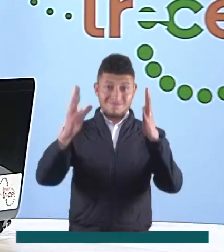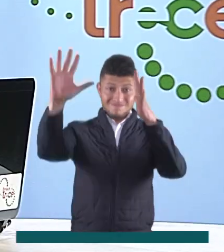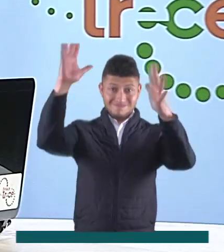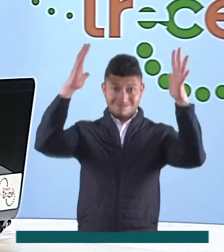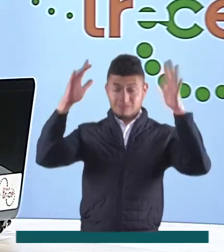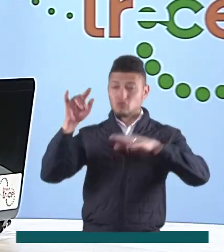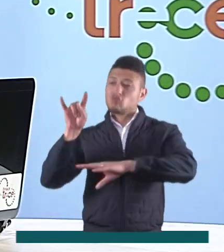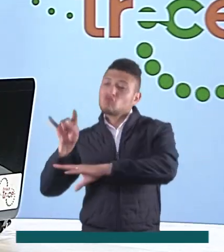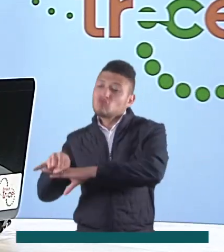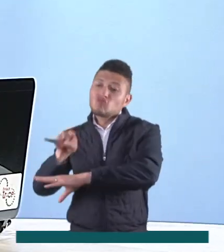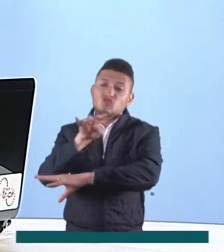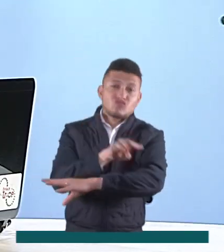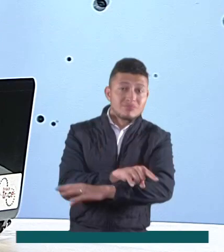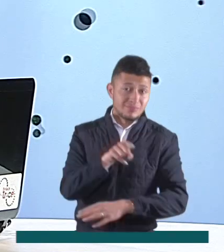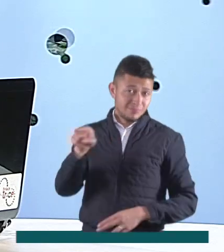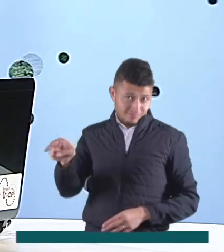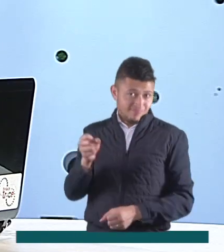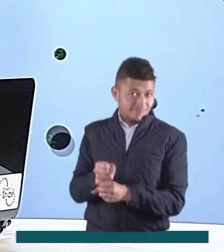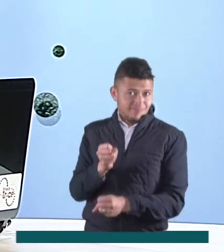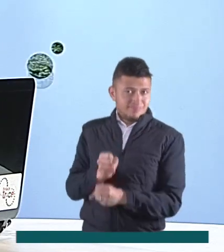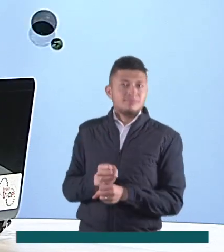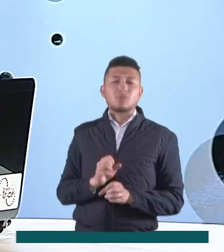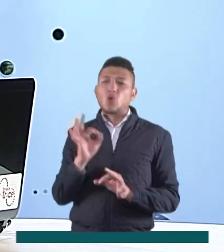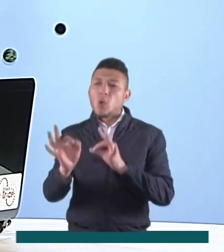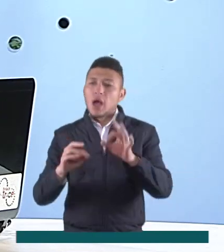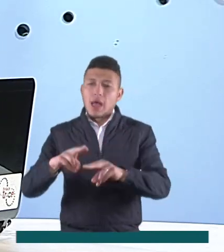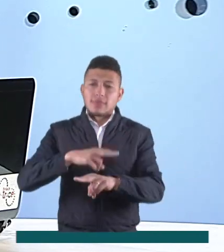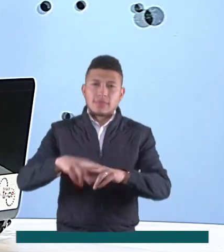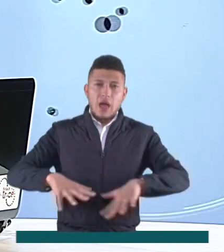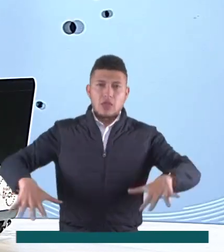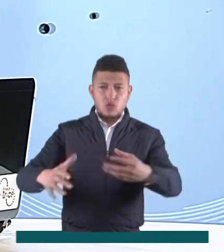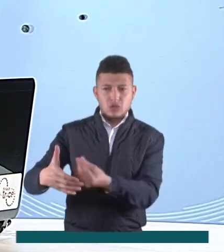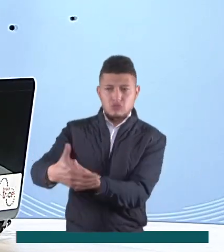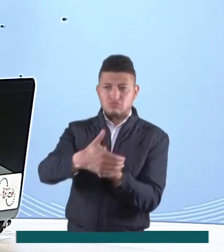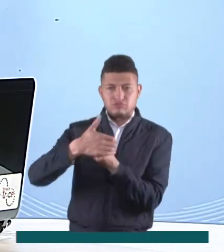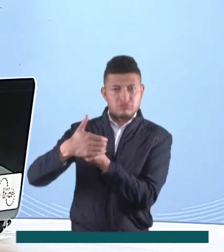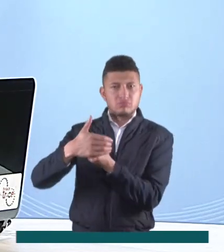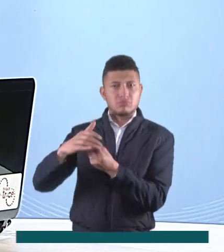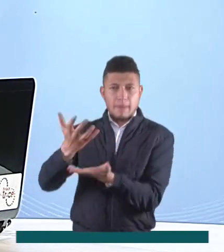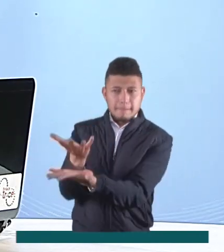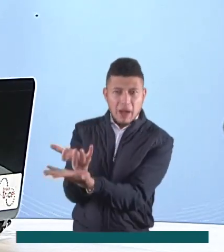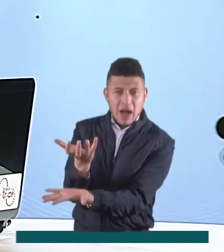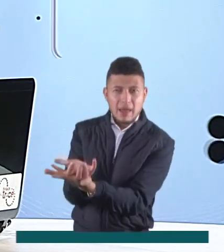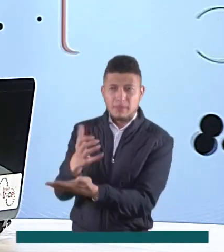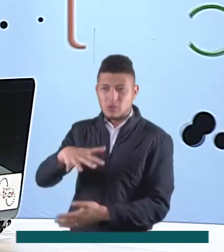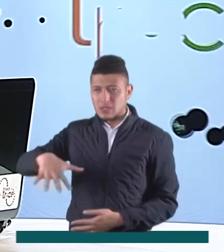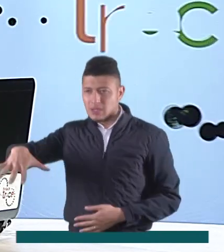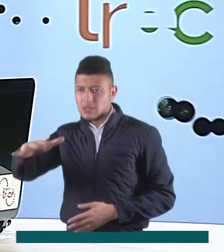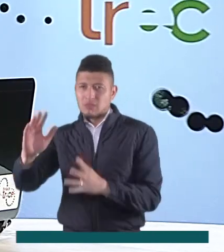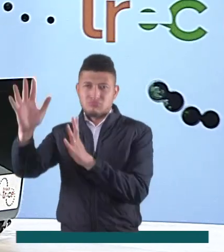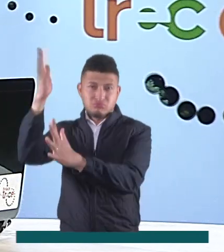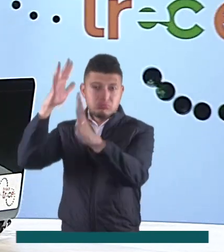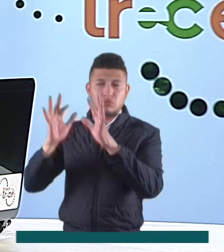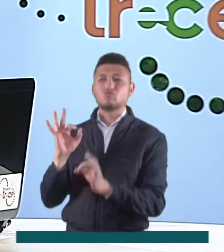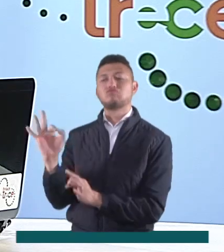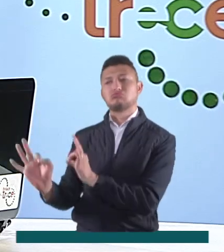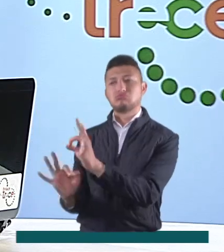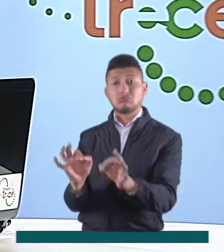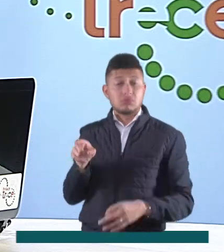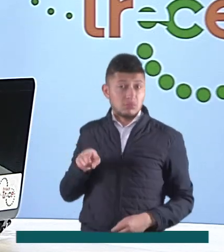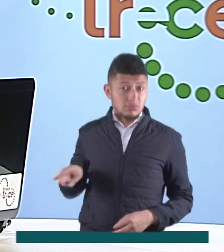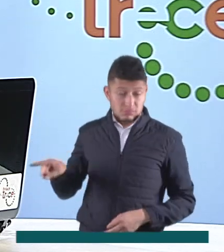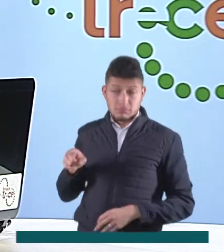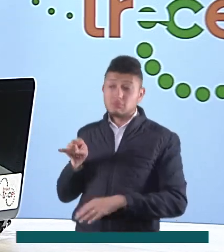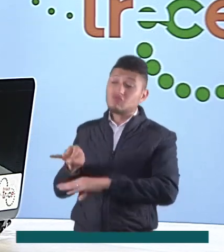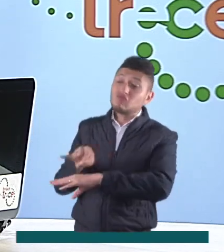Los guardabosques son personas que se dedican al cuidado de la naturaleza en lugares protegidos como reservas naturales y páramos. Su trabajo consiste no